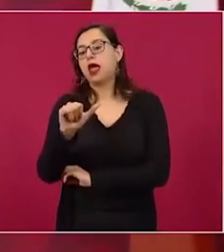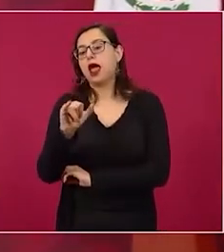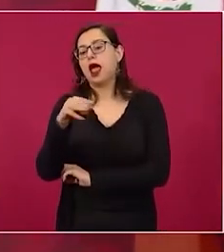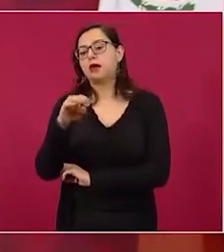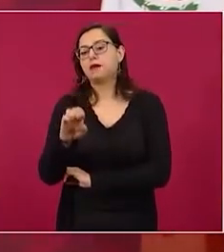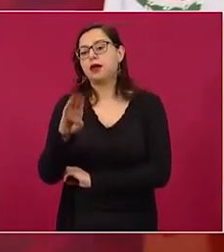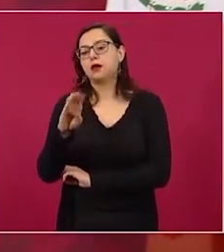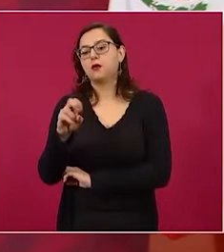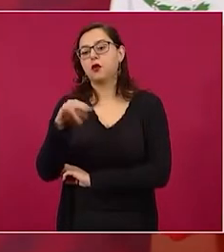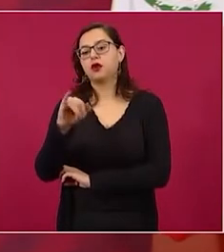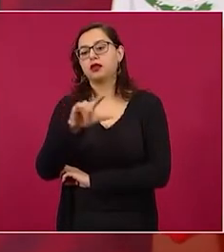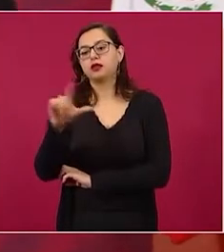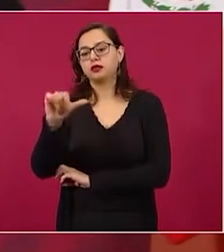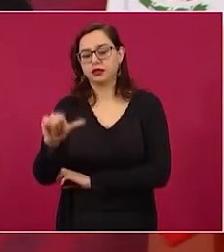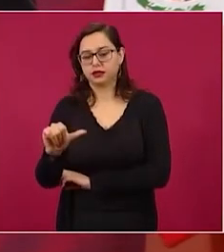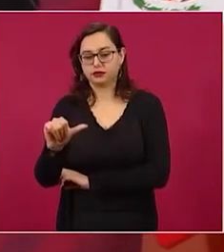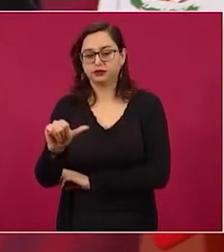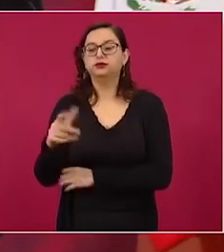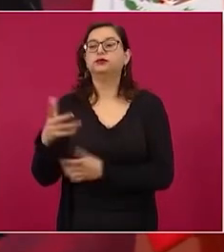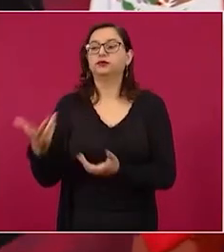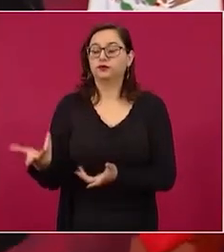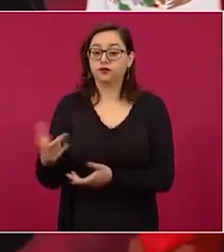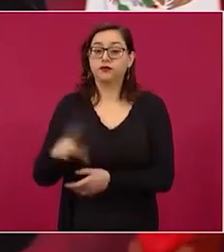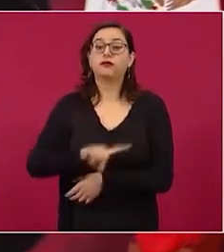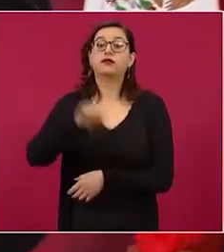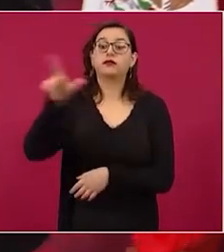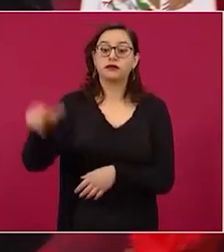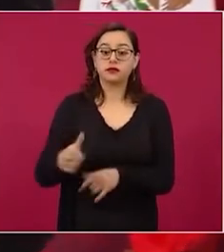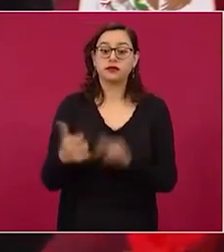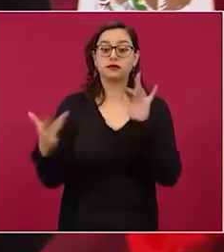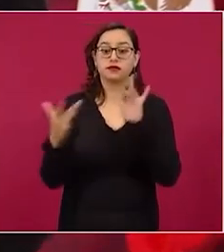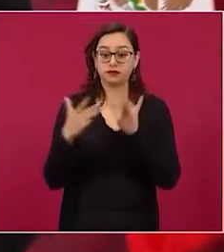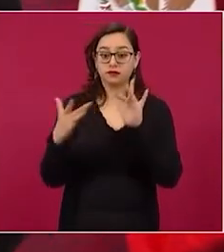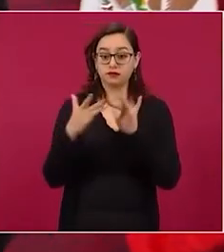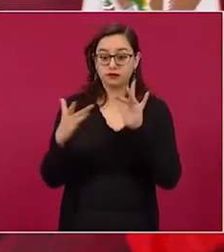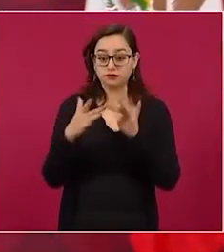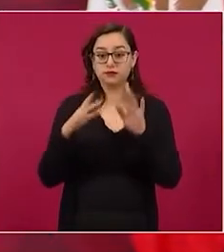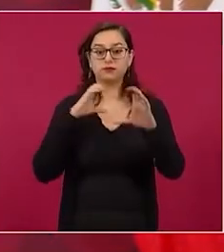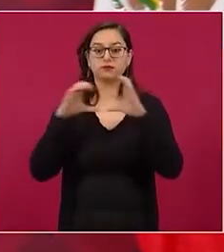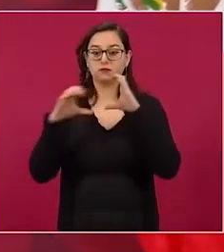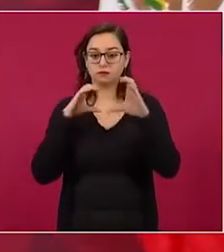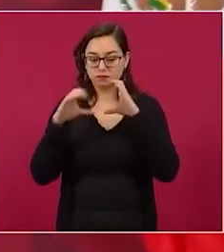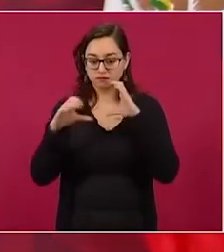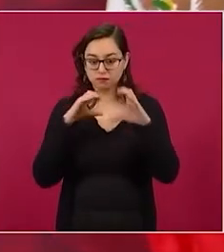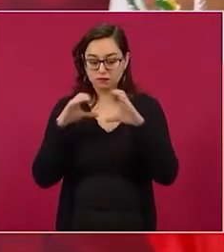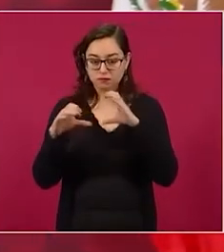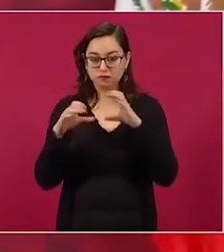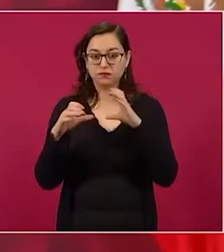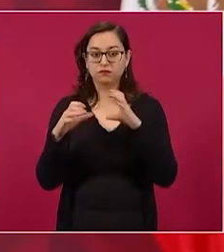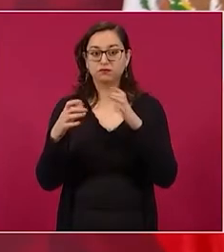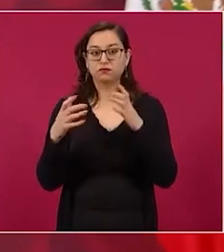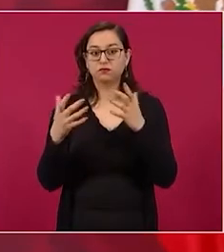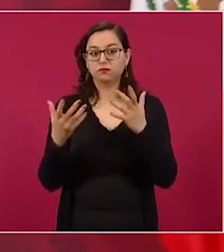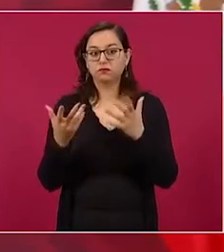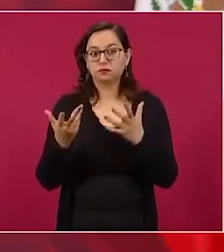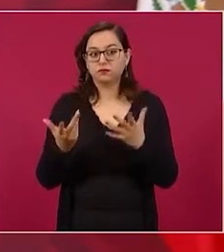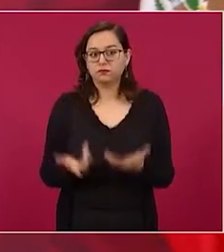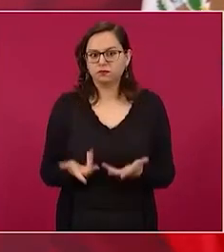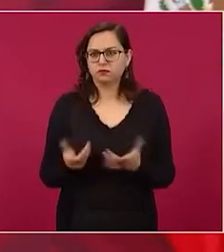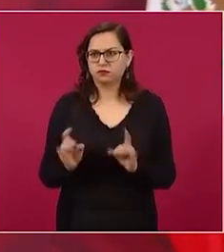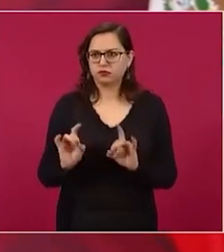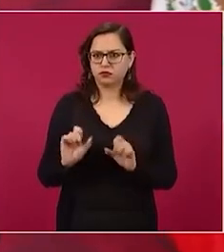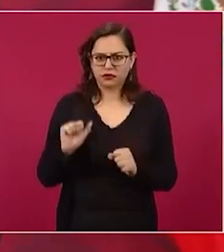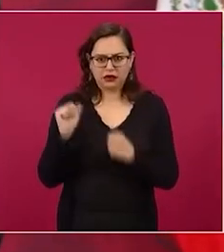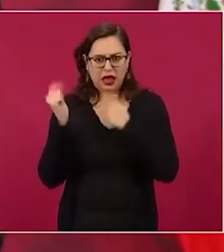Se mantuvo comunicación con ella porque no era un asunto de